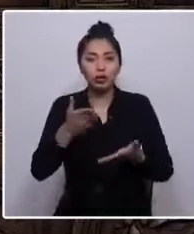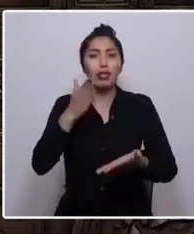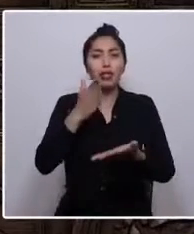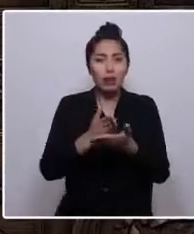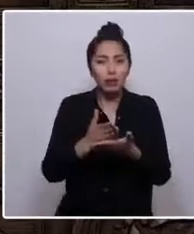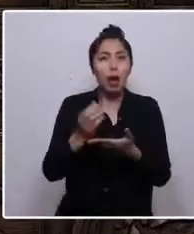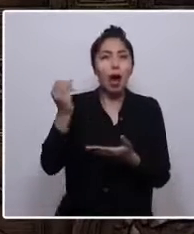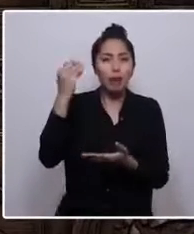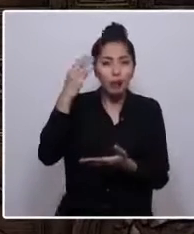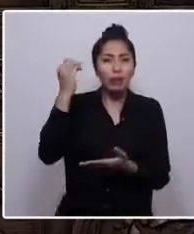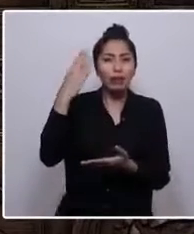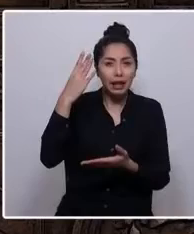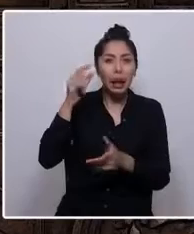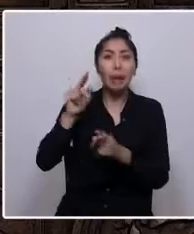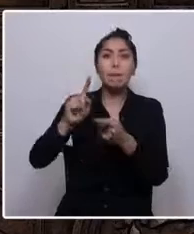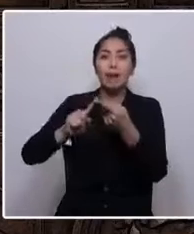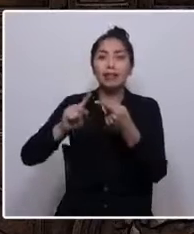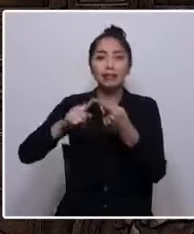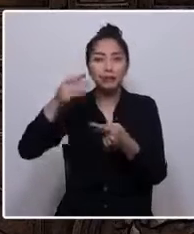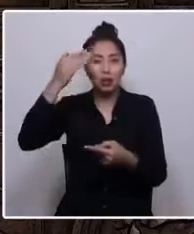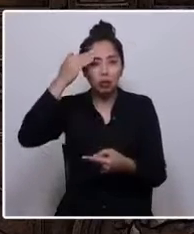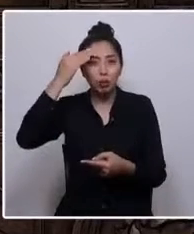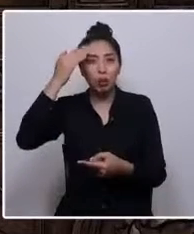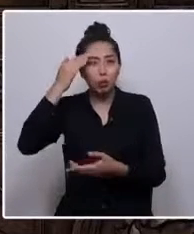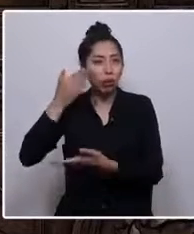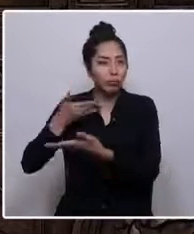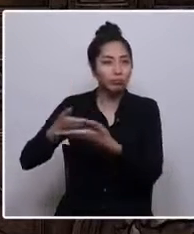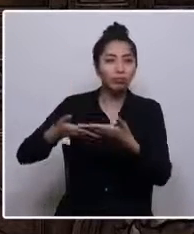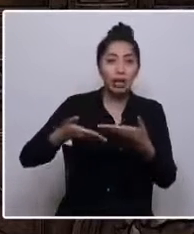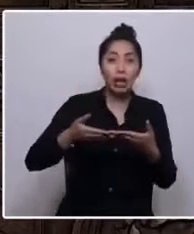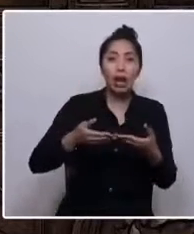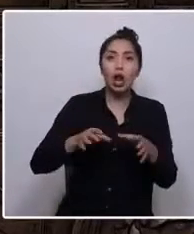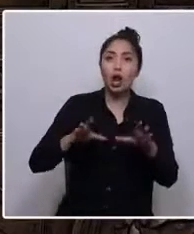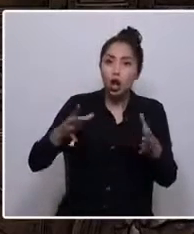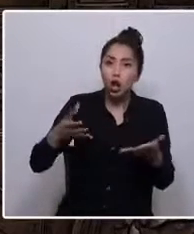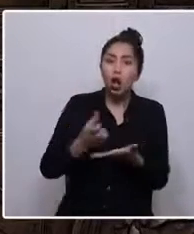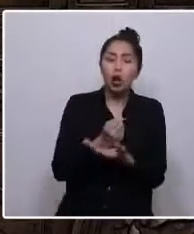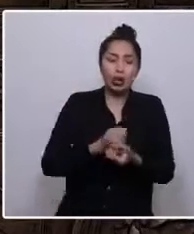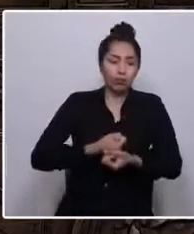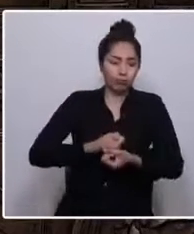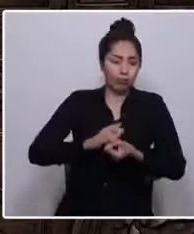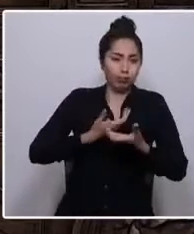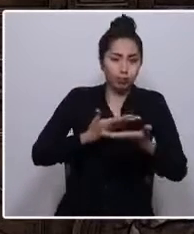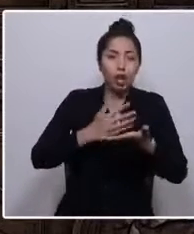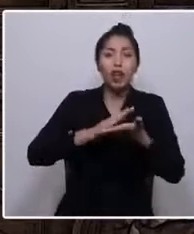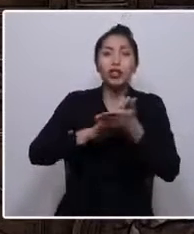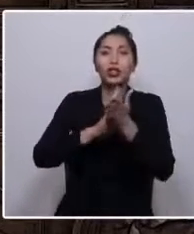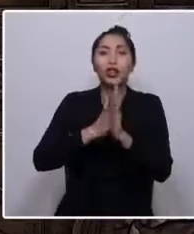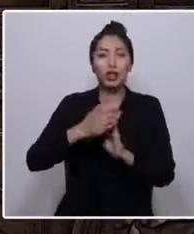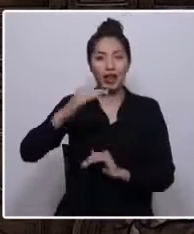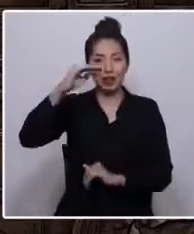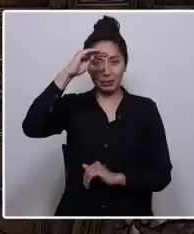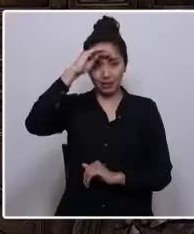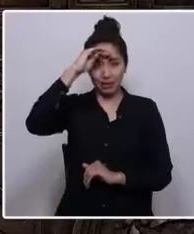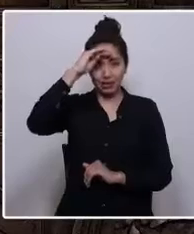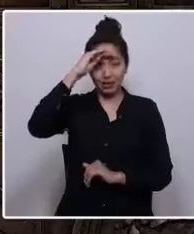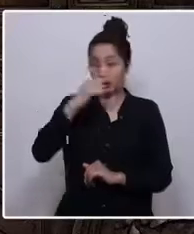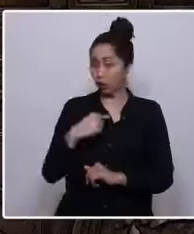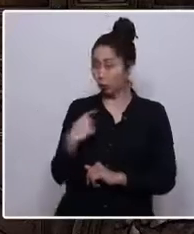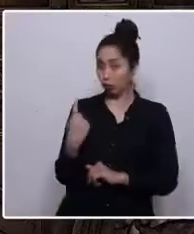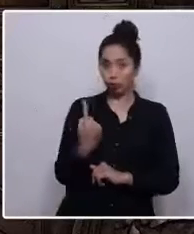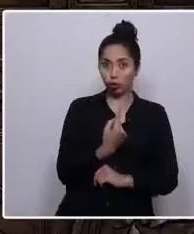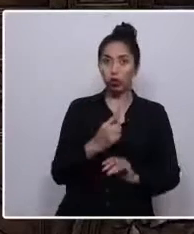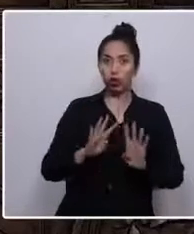participación popular que logrará transmitir todas las experiencias y demandas que nosotras como constituyentes